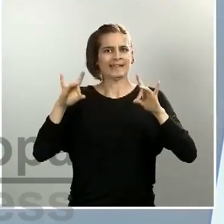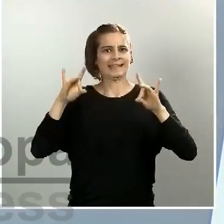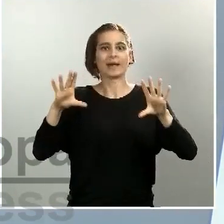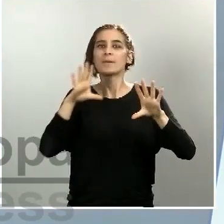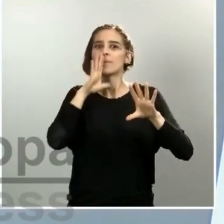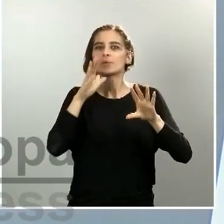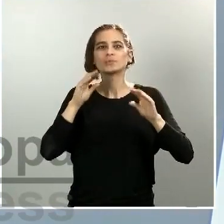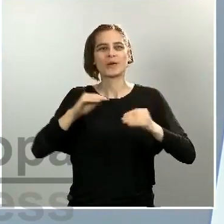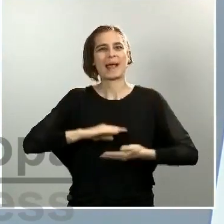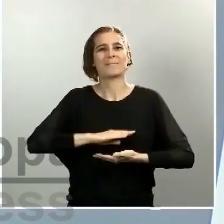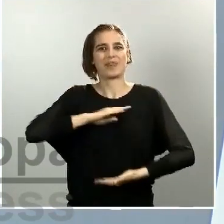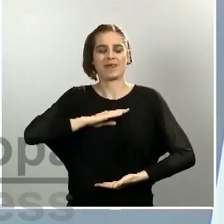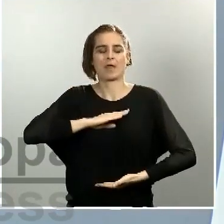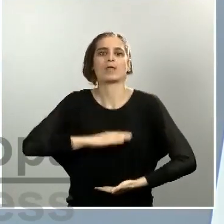sacar más gente de ahí. ¡Gracias! ¡Gracias!